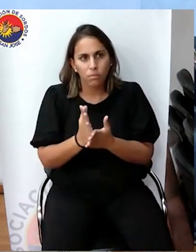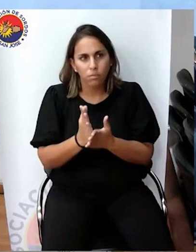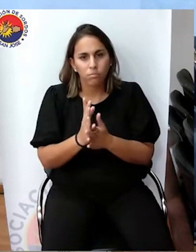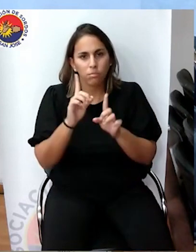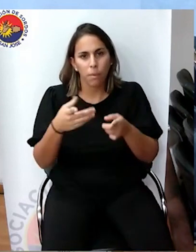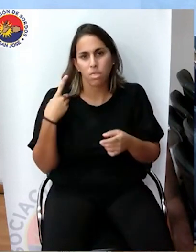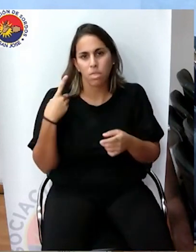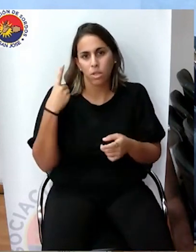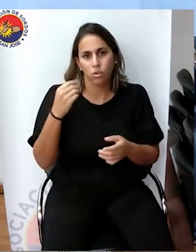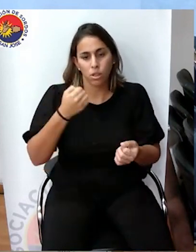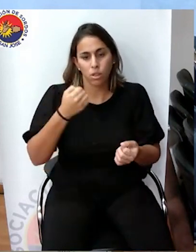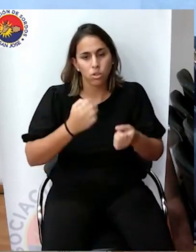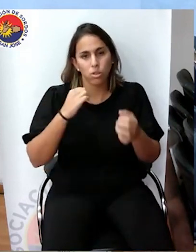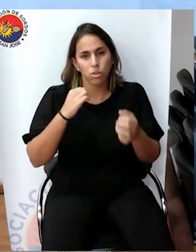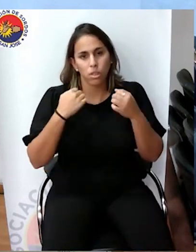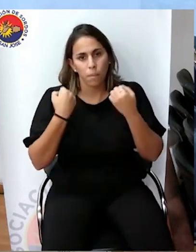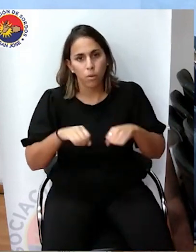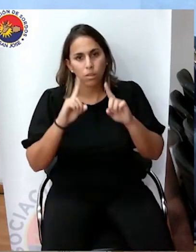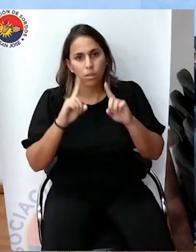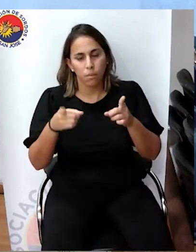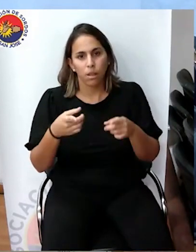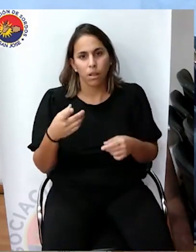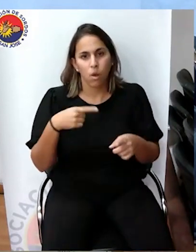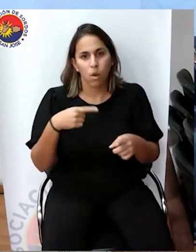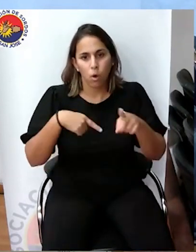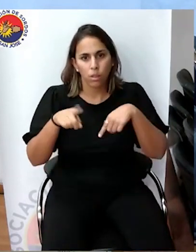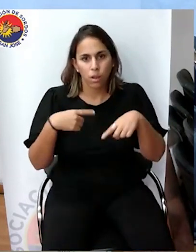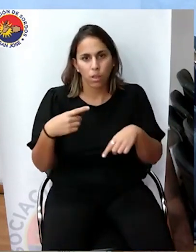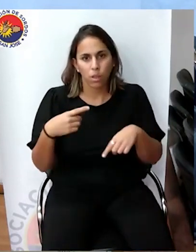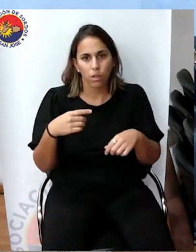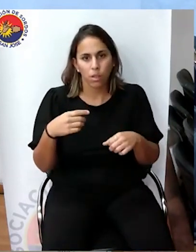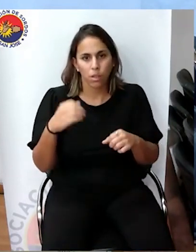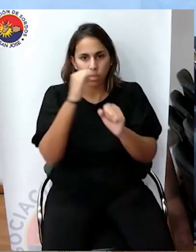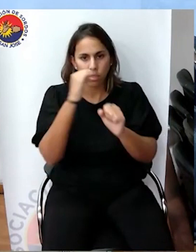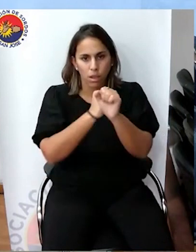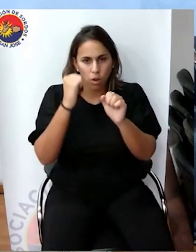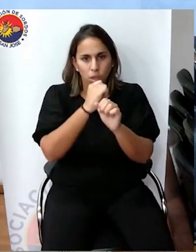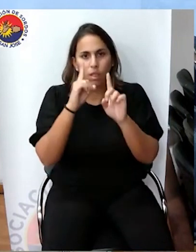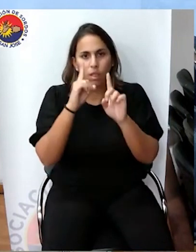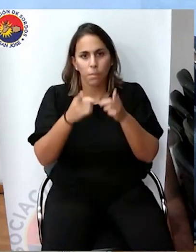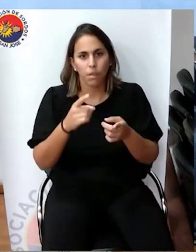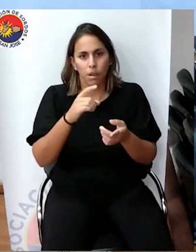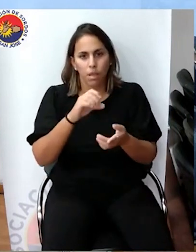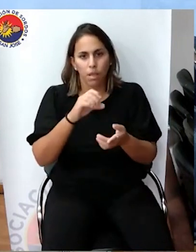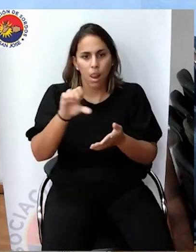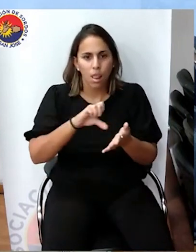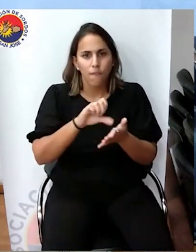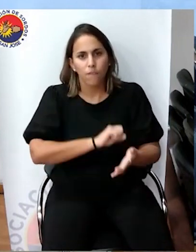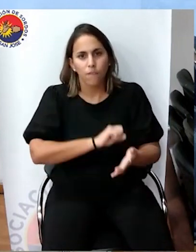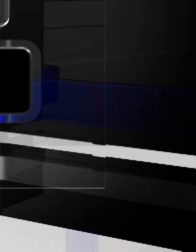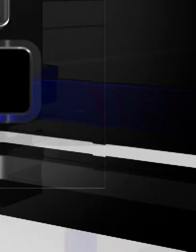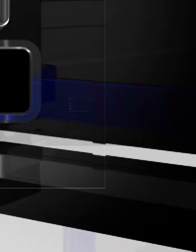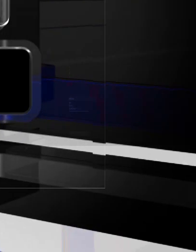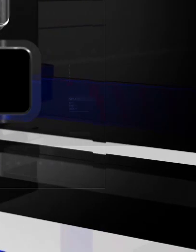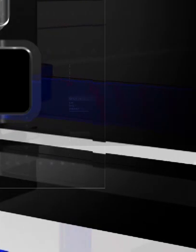directores de Tránsito y Deporte, y al coordinador del área de TICS, a los municipios de Libertad y Ciudad de Plata y a la prensa en